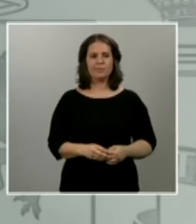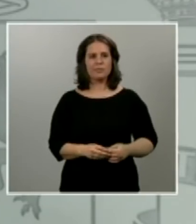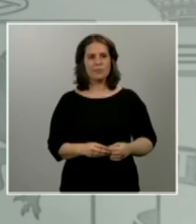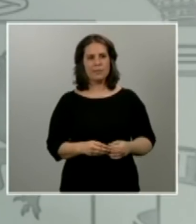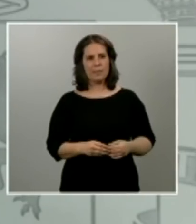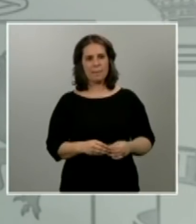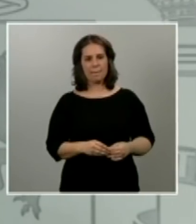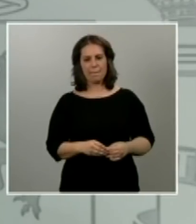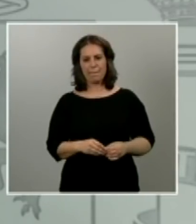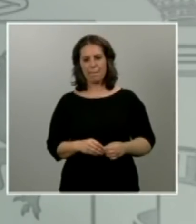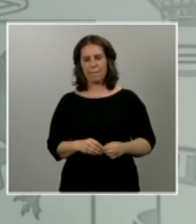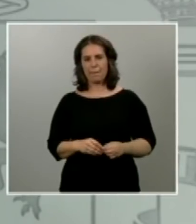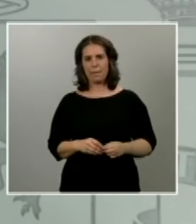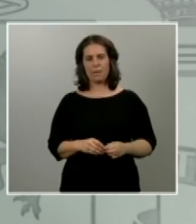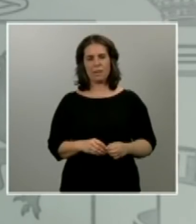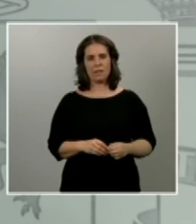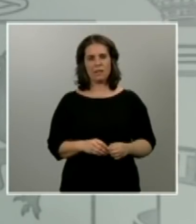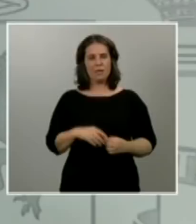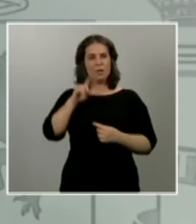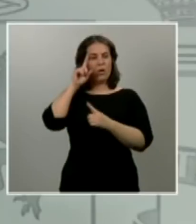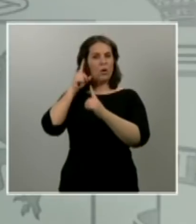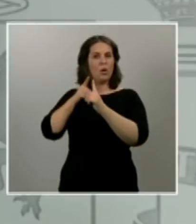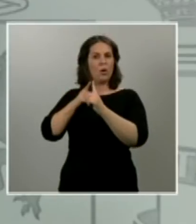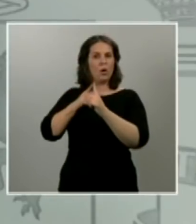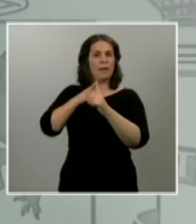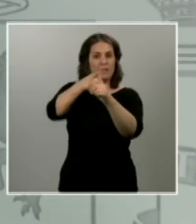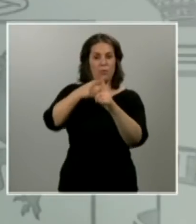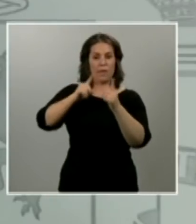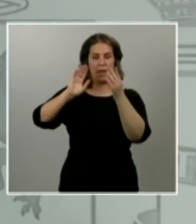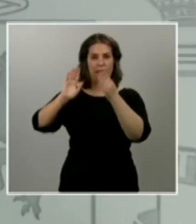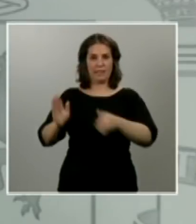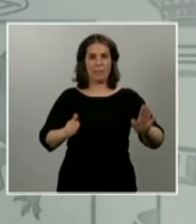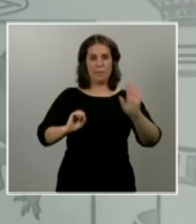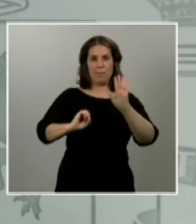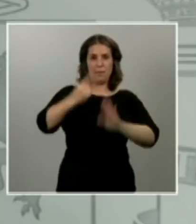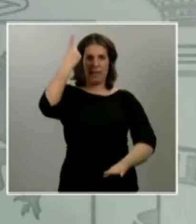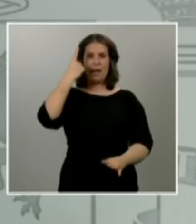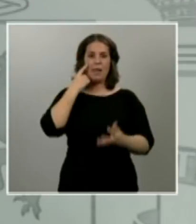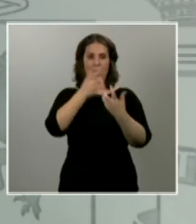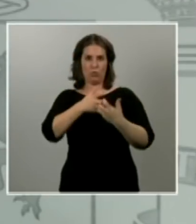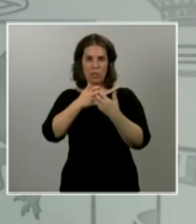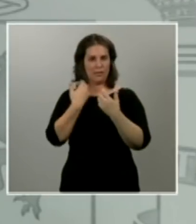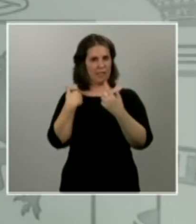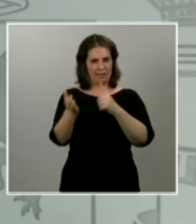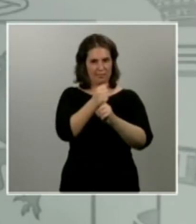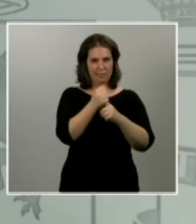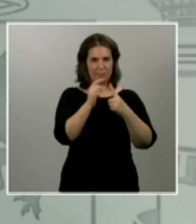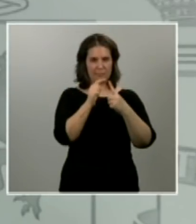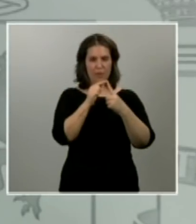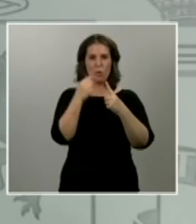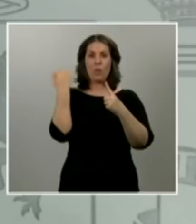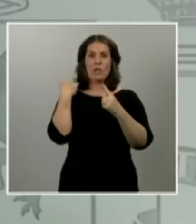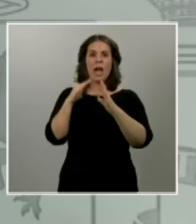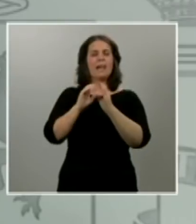plenamente el objetivo de esta primera etapa de lucha contra la pandemia, una vez descienda claramente la curva y tengamos